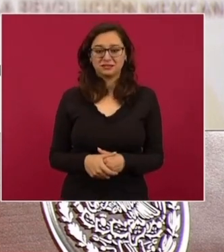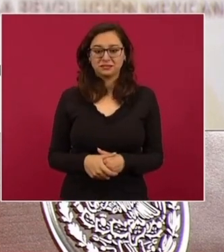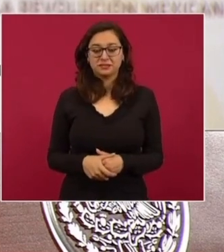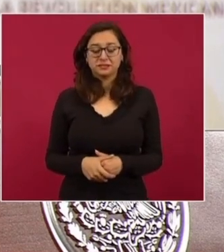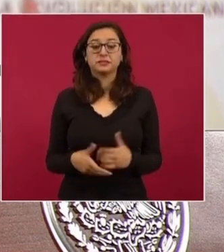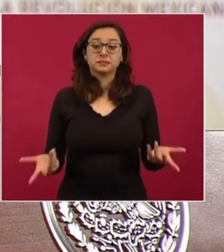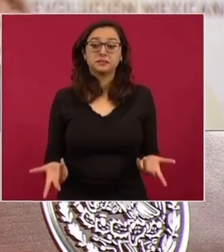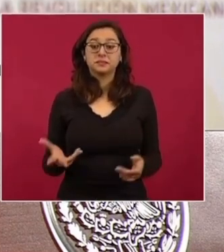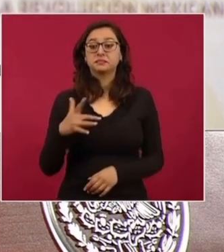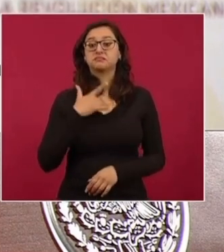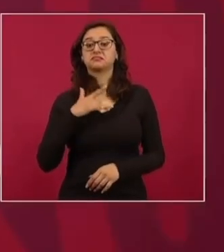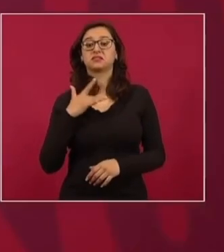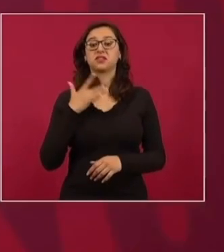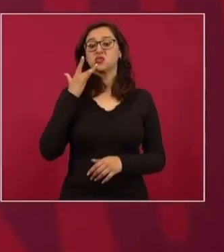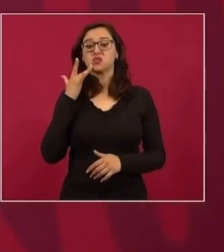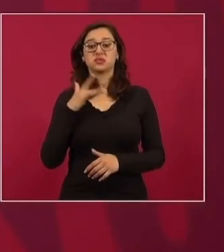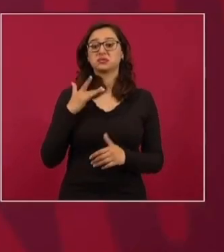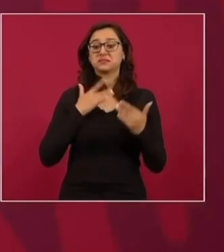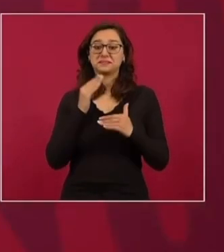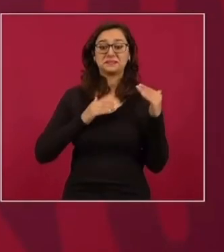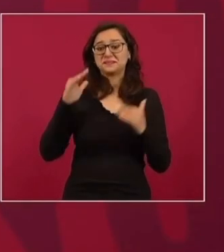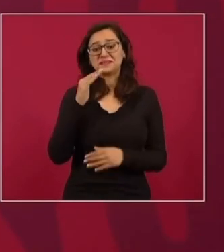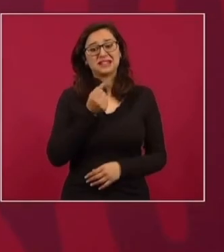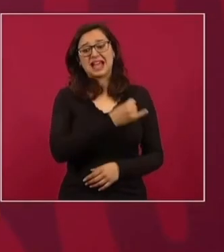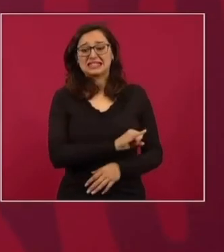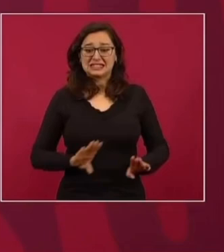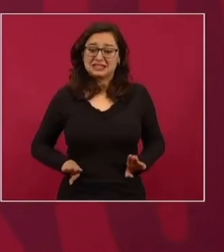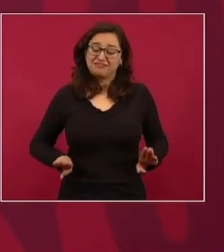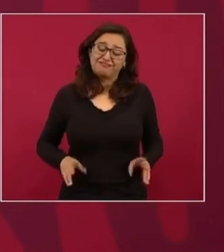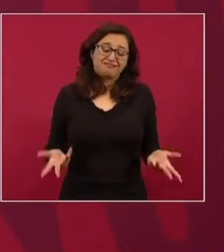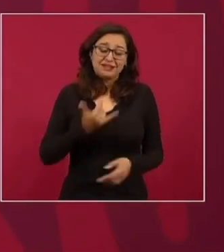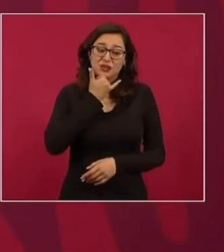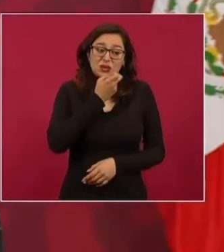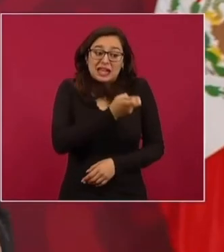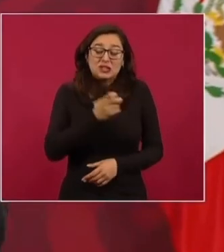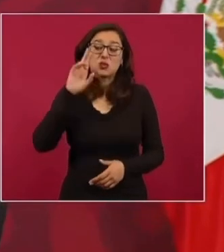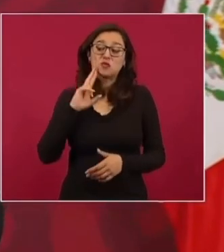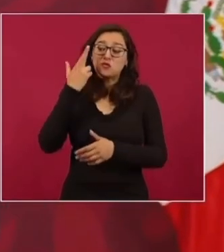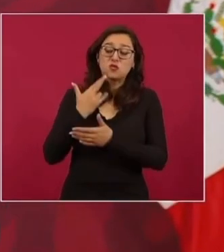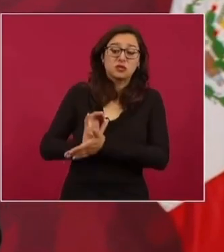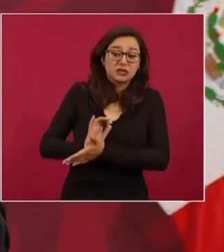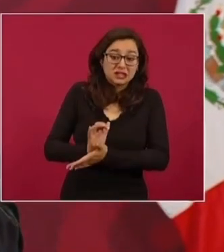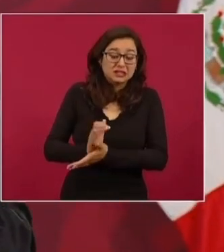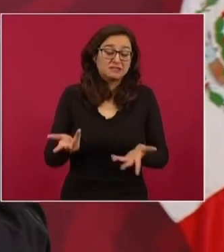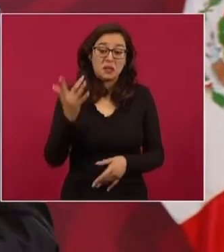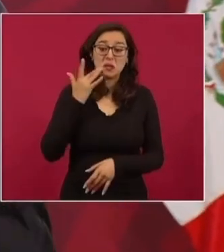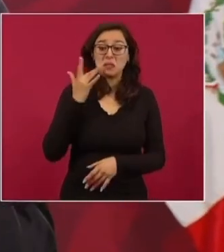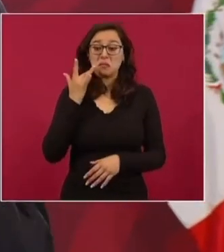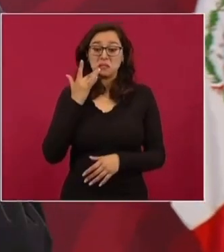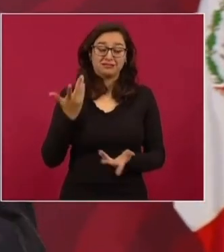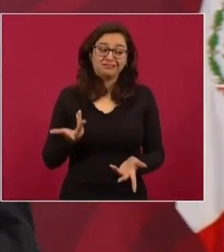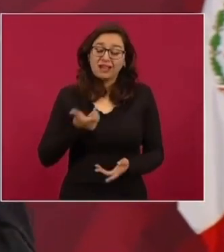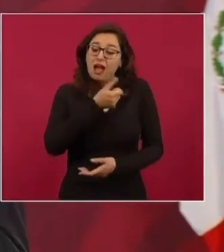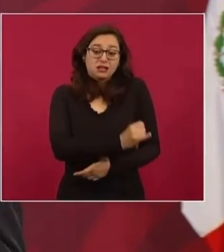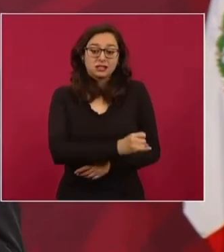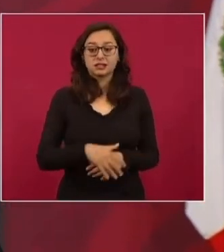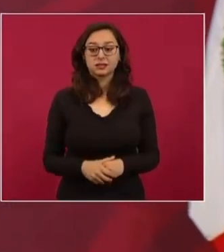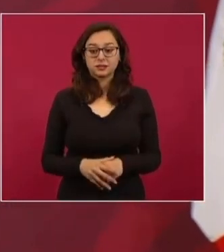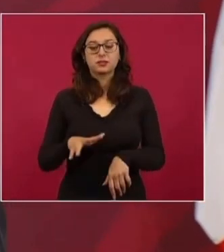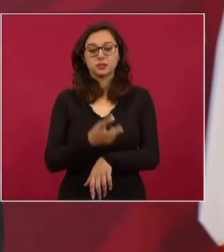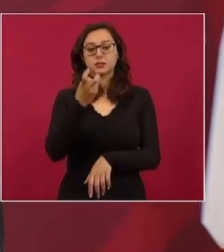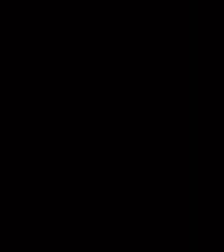el de sentirnos superiores a los demás. Eso es racismo y clasismo. Entonces, por eso es importante